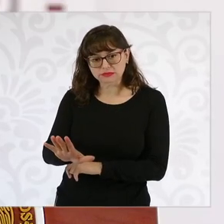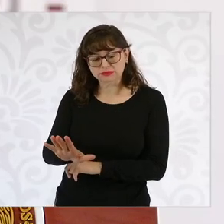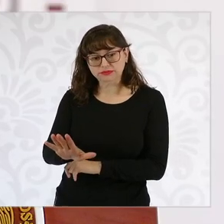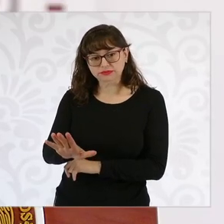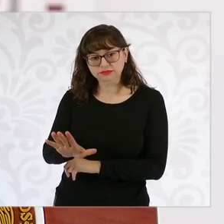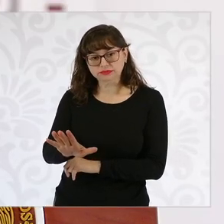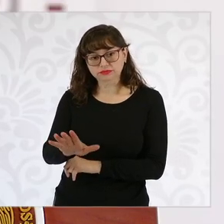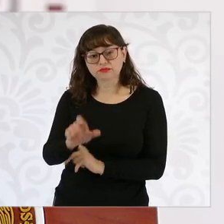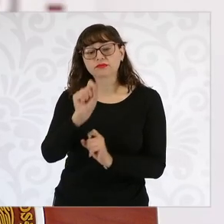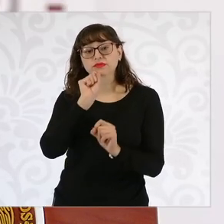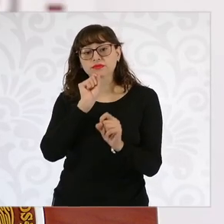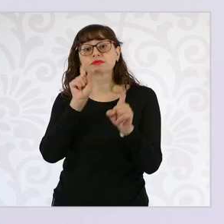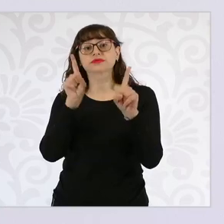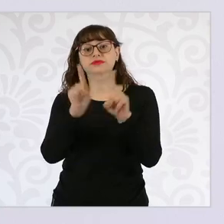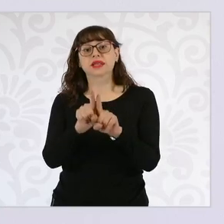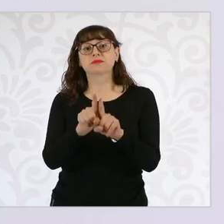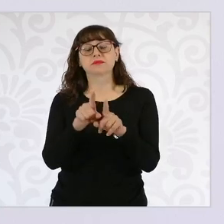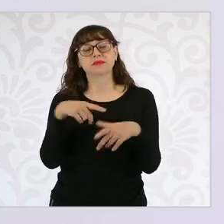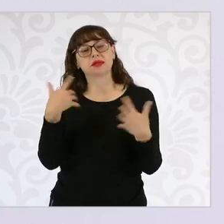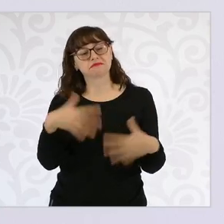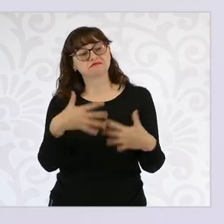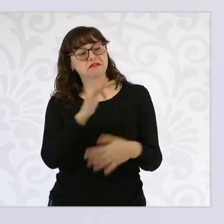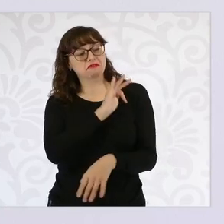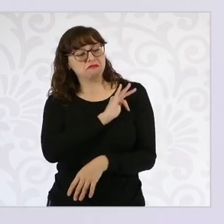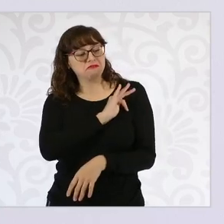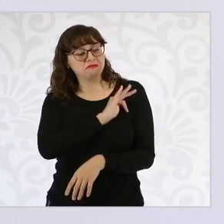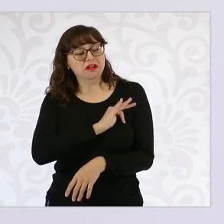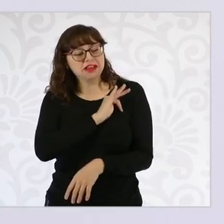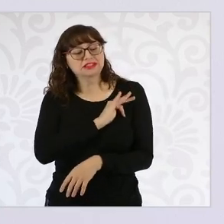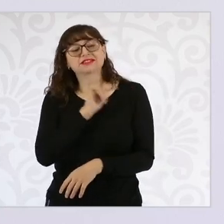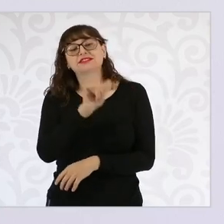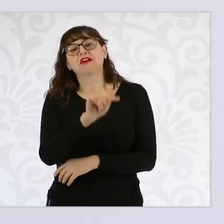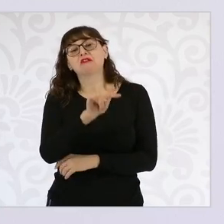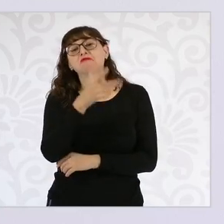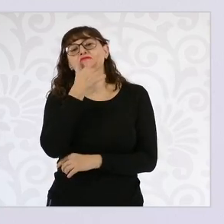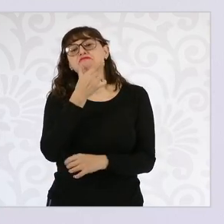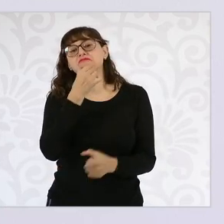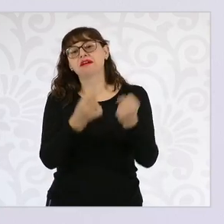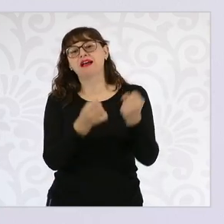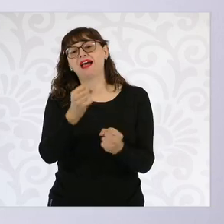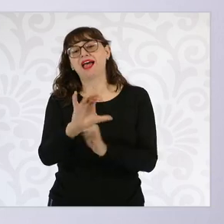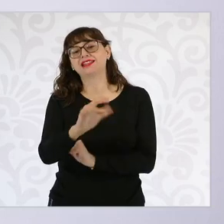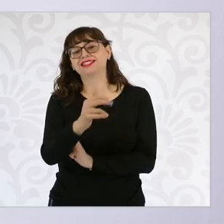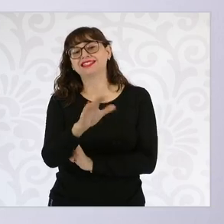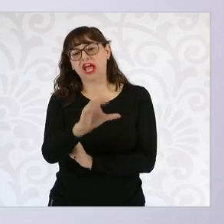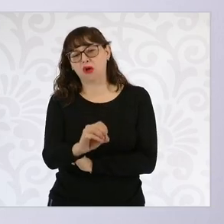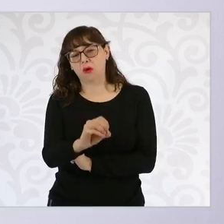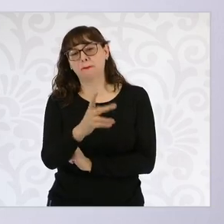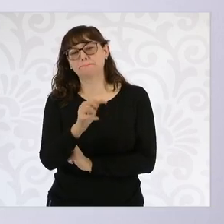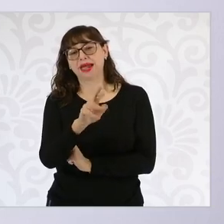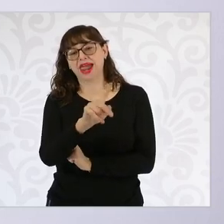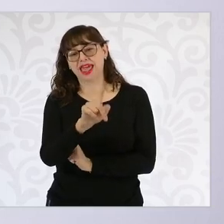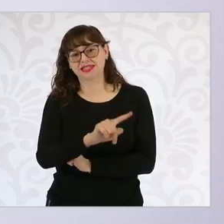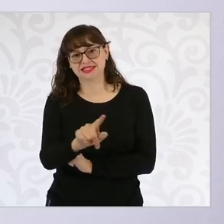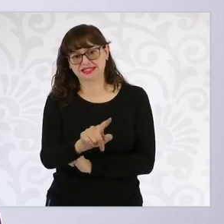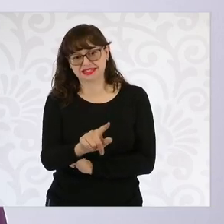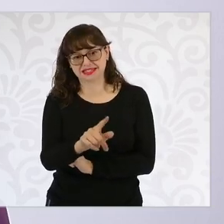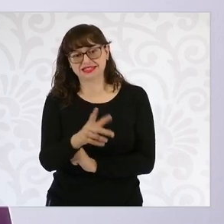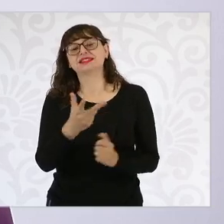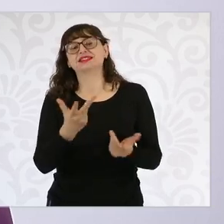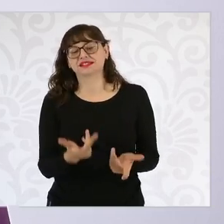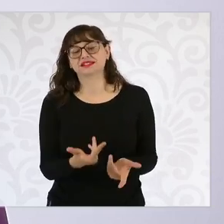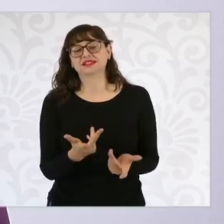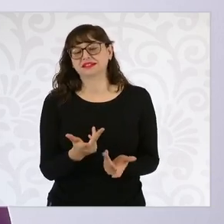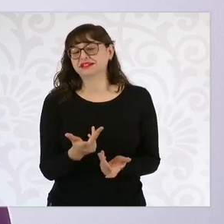nuestra felicitación al Checo Pérez, porque luego que vienen ahí las críticas y todo lo demás y siempre